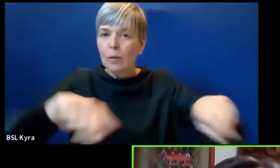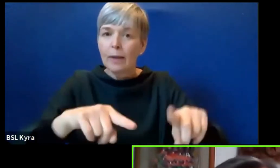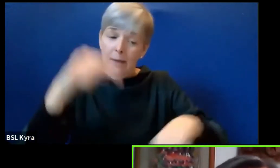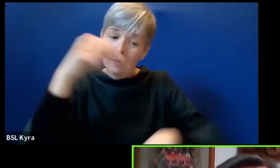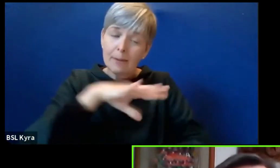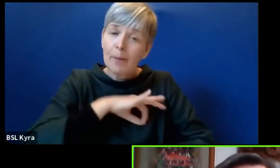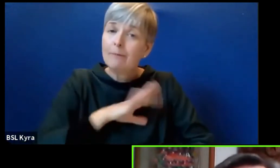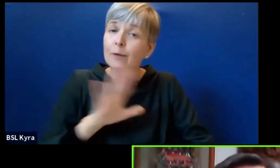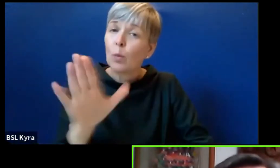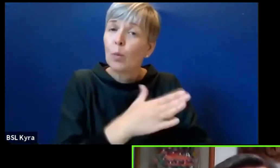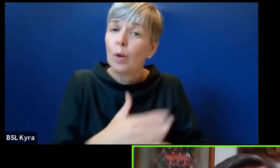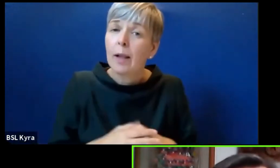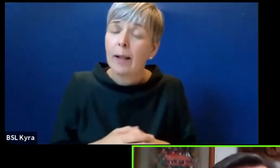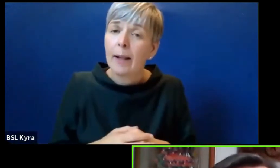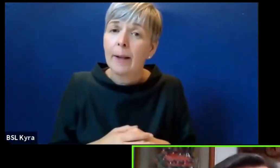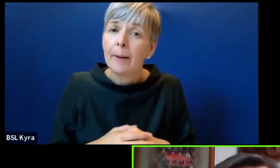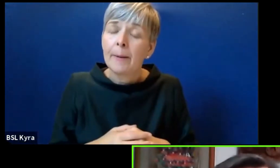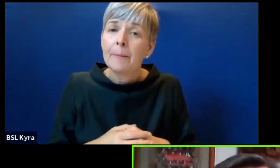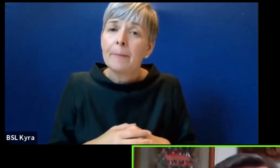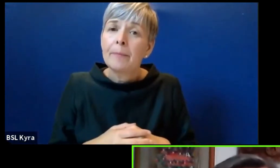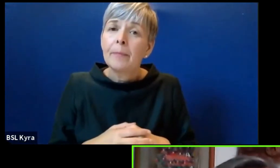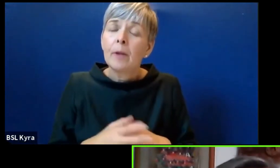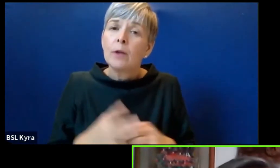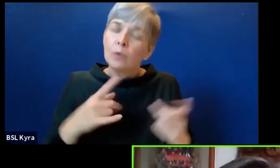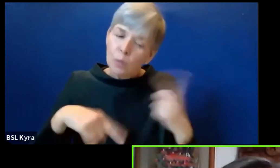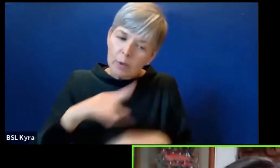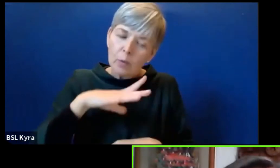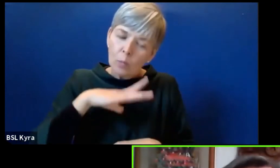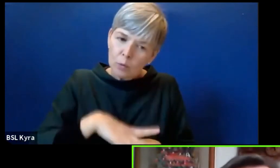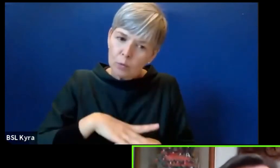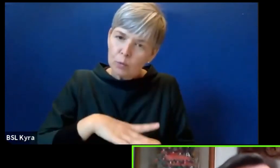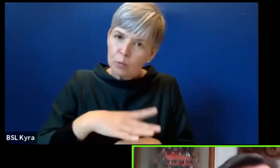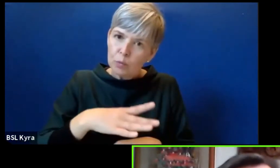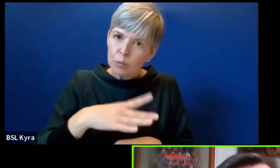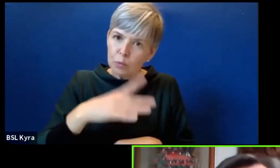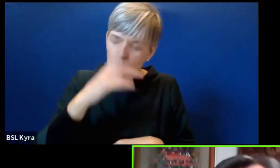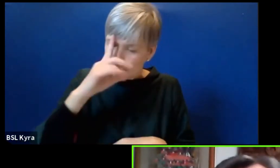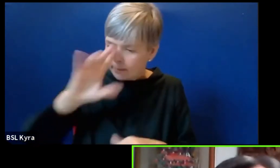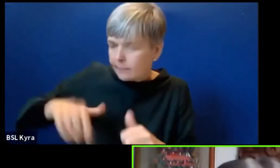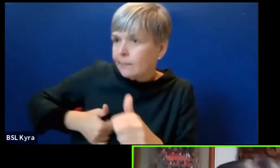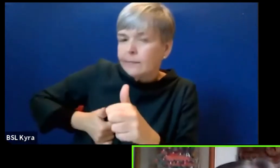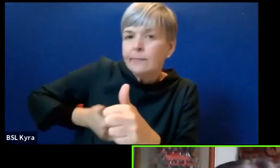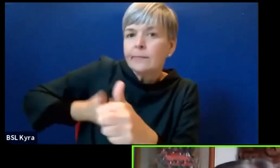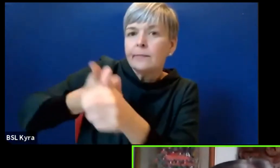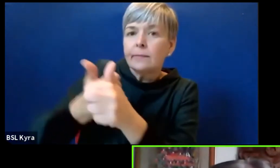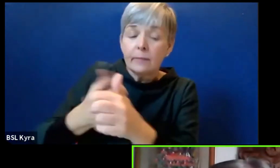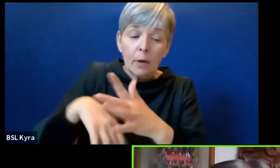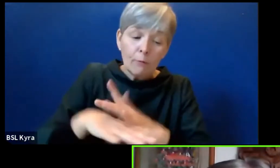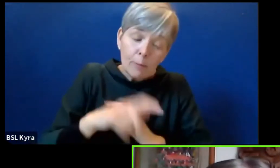nuevo acuerdo que necesitamos desde los pueblos, como dijo Assad, construir desde abajo